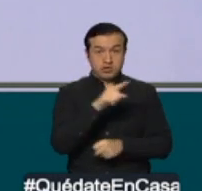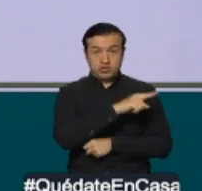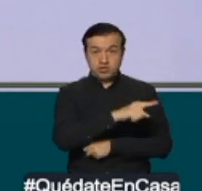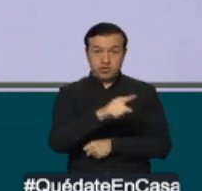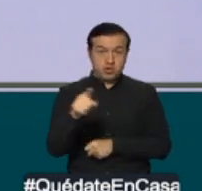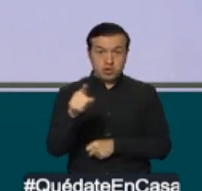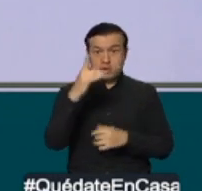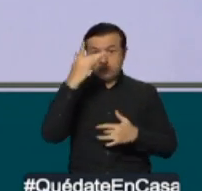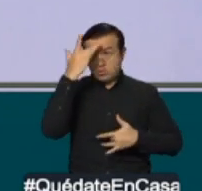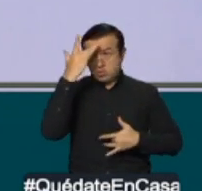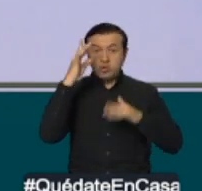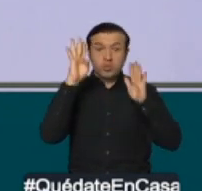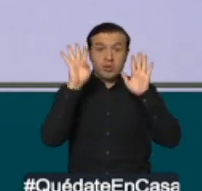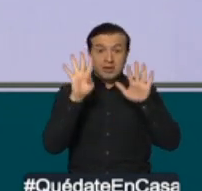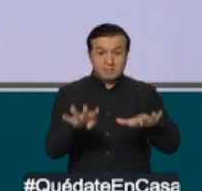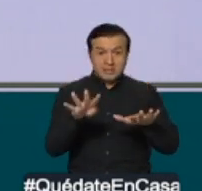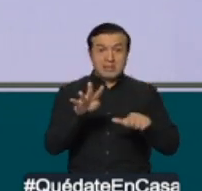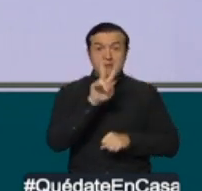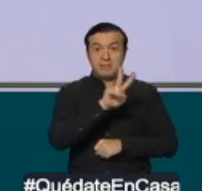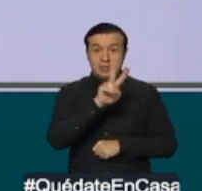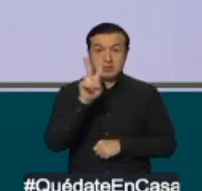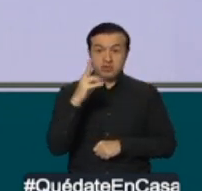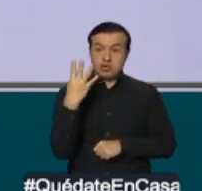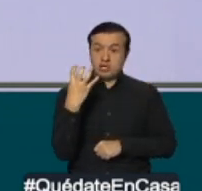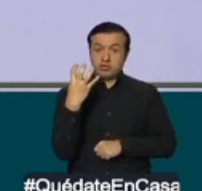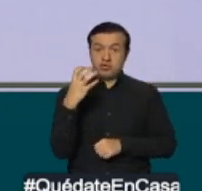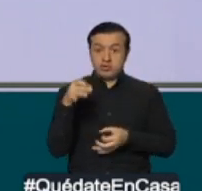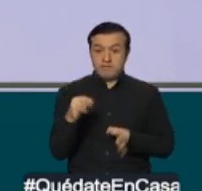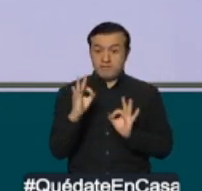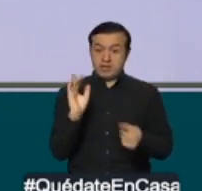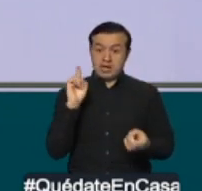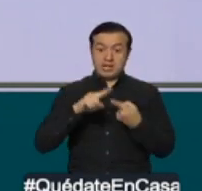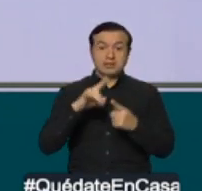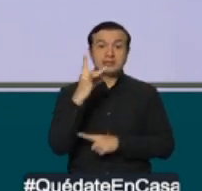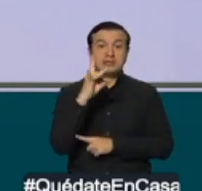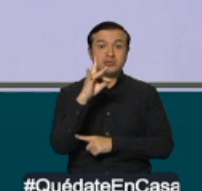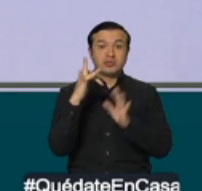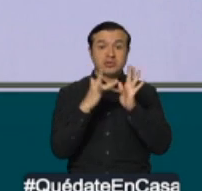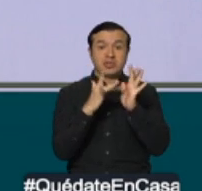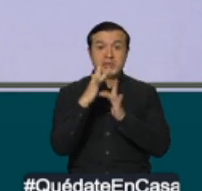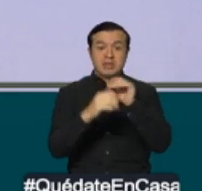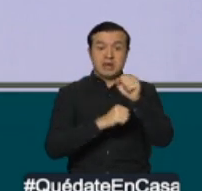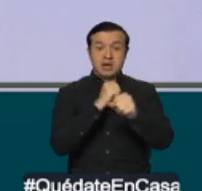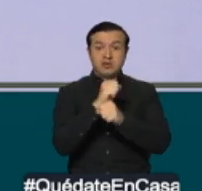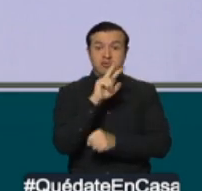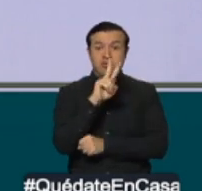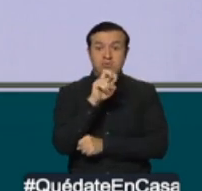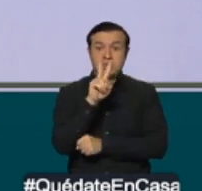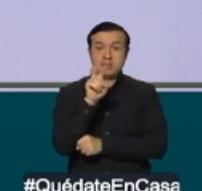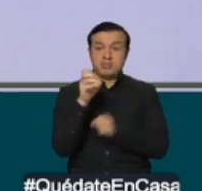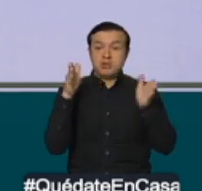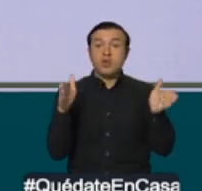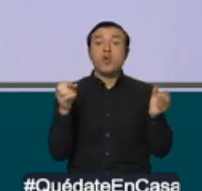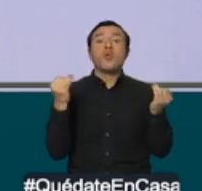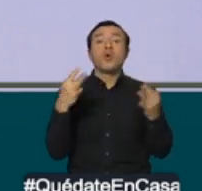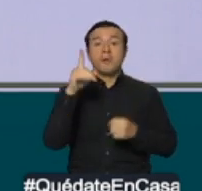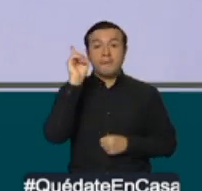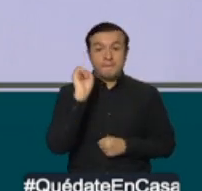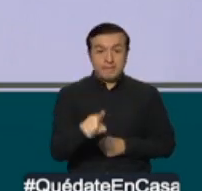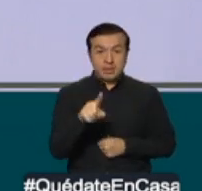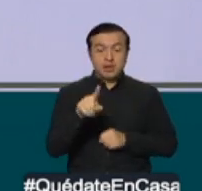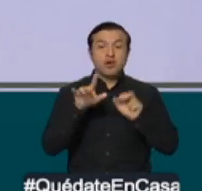corresponden a 9.022, entre el 14 de febrero y el 18 de abril de 2020, se han registrado 1.008